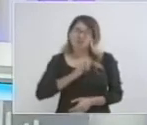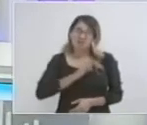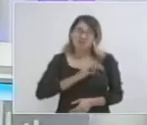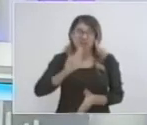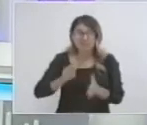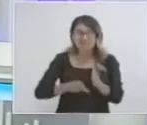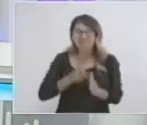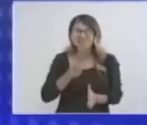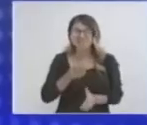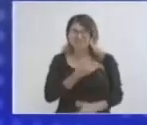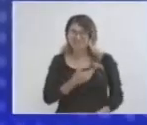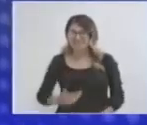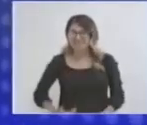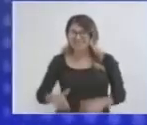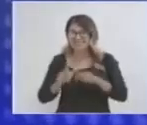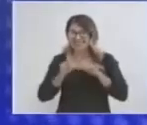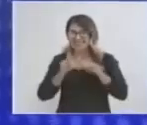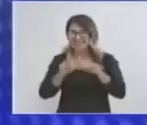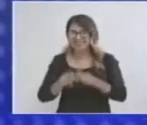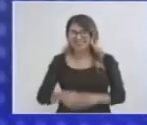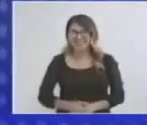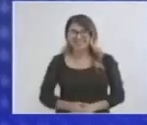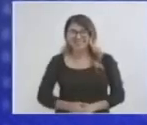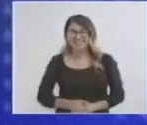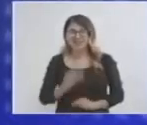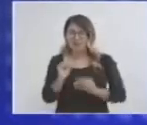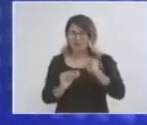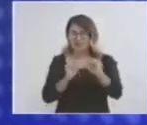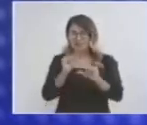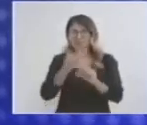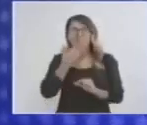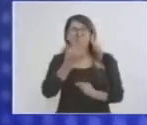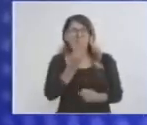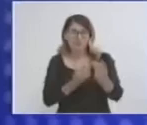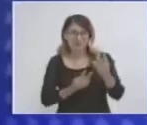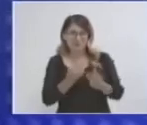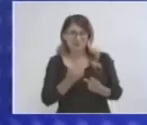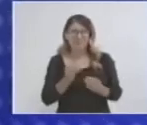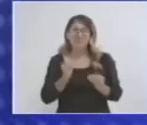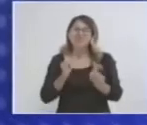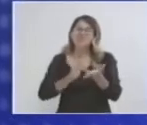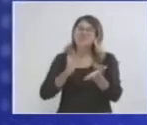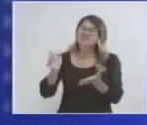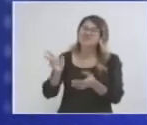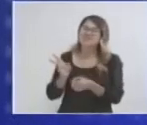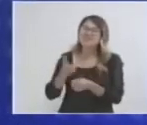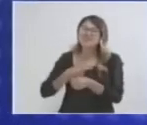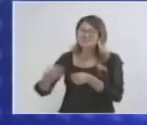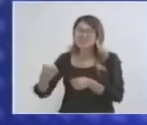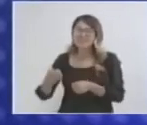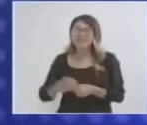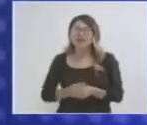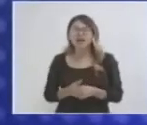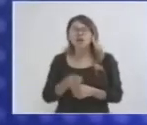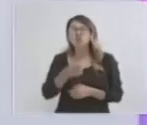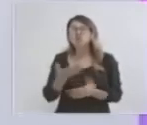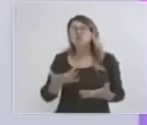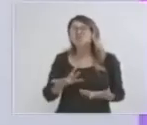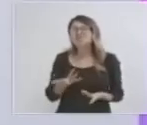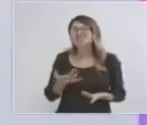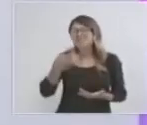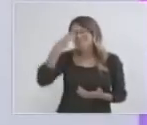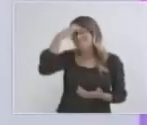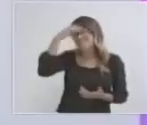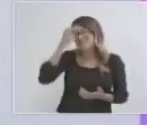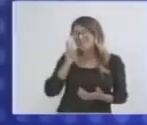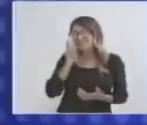Bienvenido, va a ser poco a poquito, ¿cómo estás? Muy bien, Trini, muchas gracias por la invitación. ¿Cómo es el ejercicio